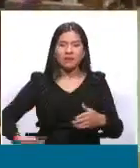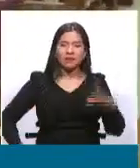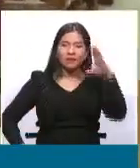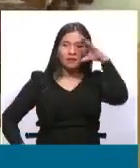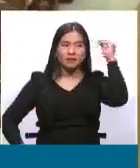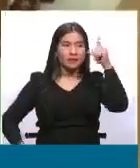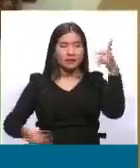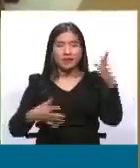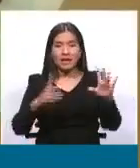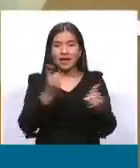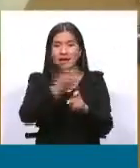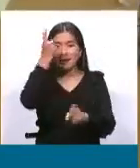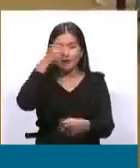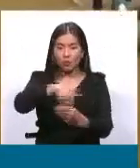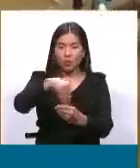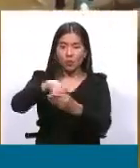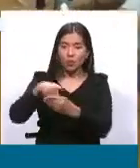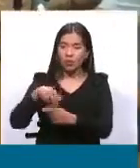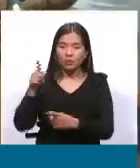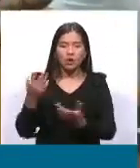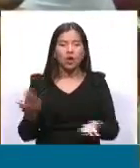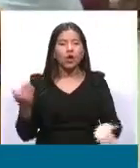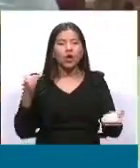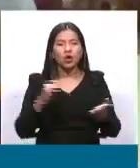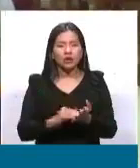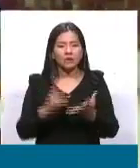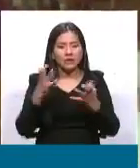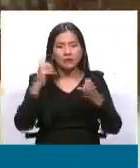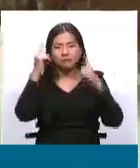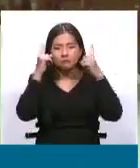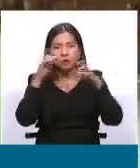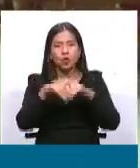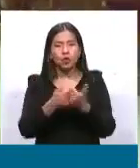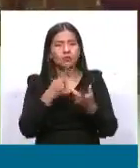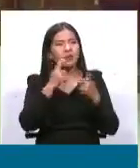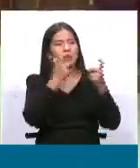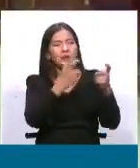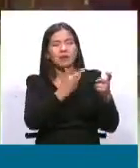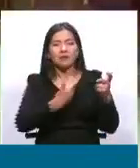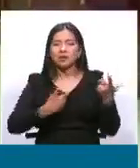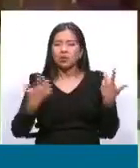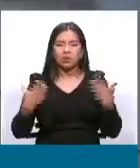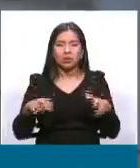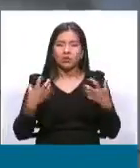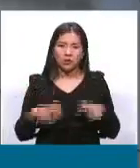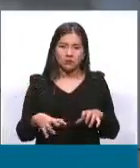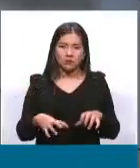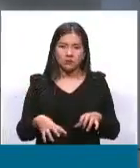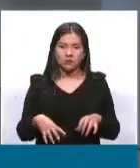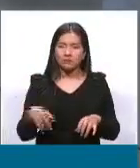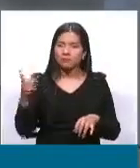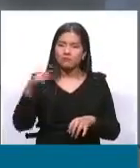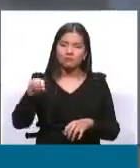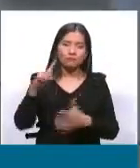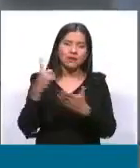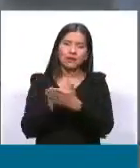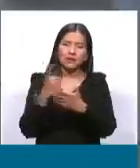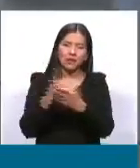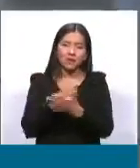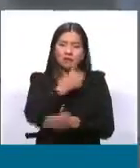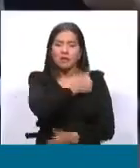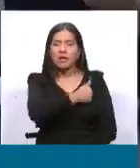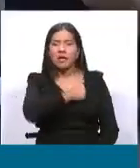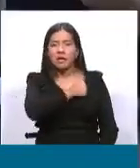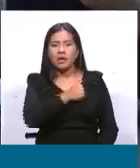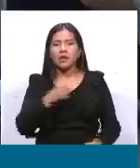Arce las elecciones, plantea impedir la toma de mano. Entonces nos encontramos frente a una oposición violenta y